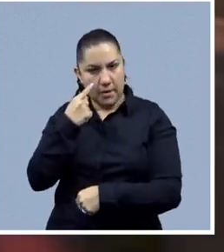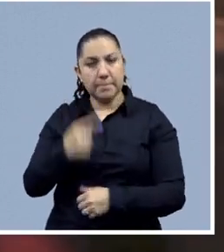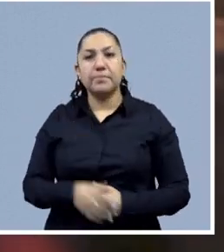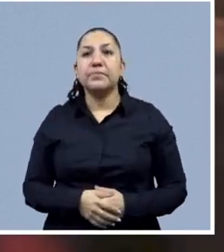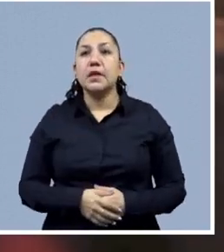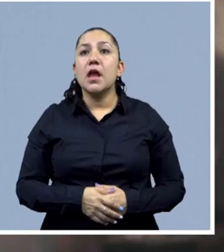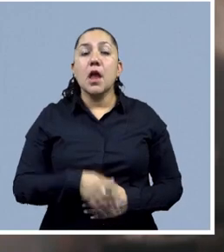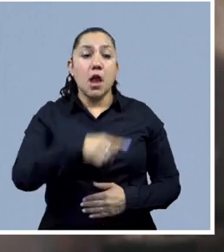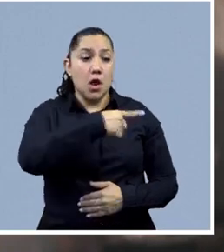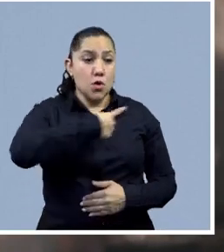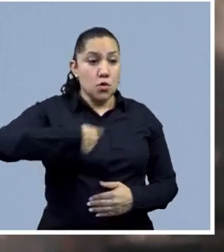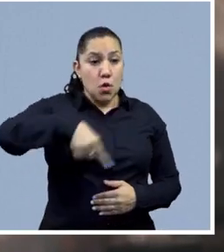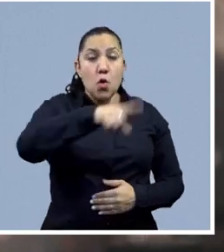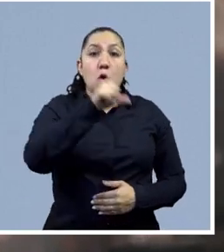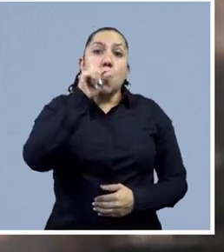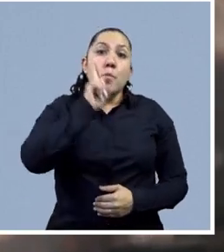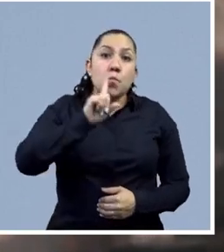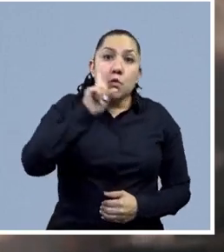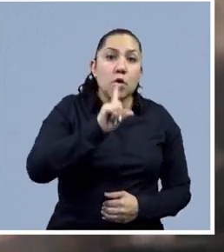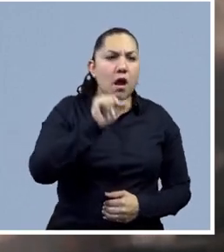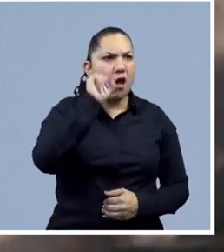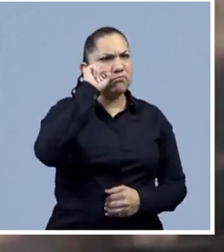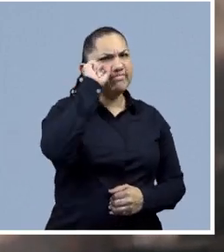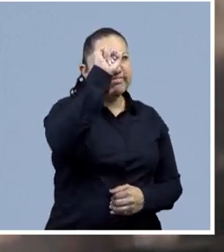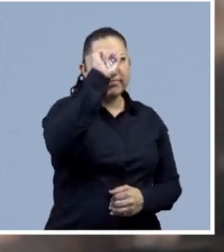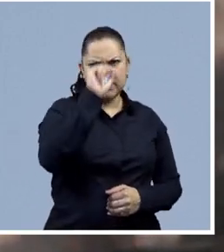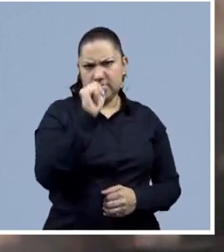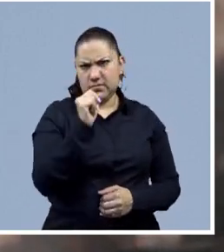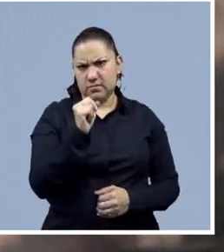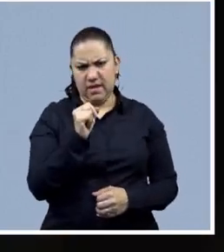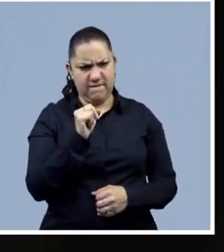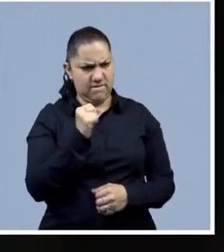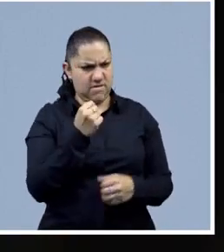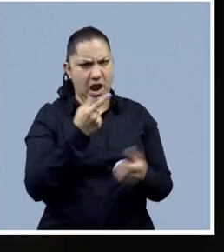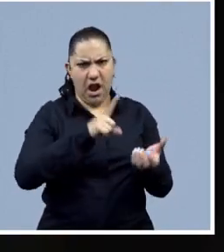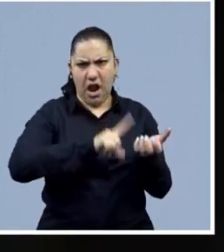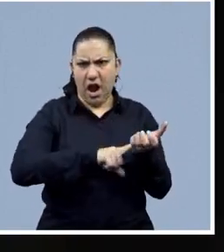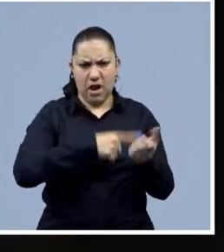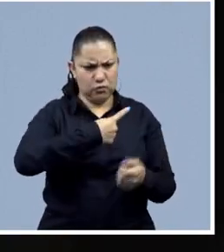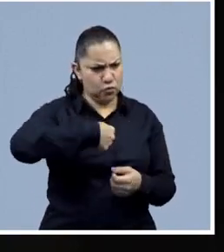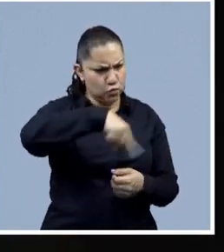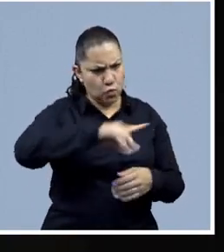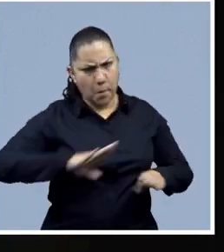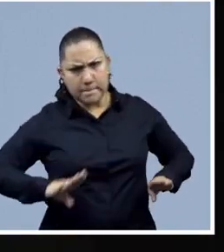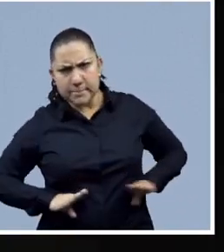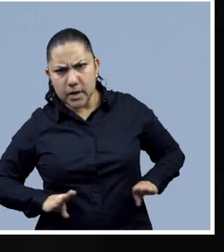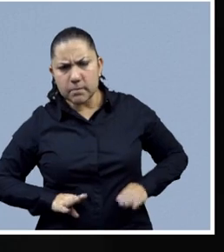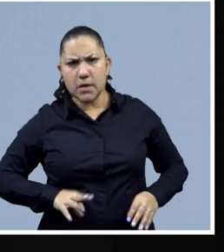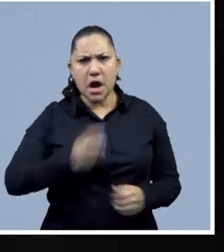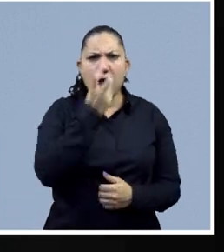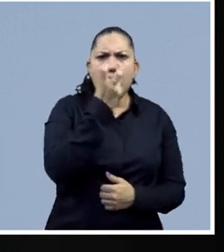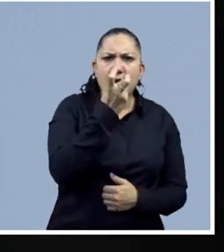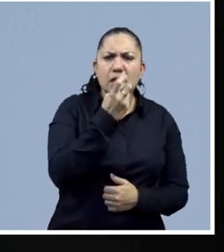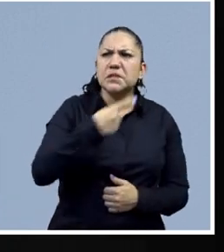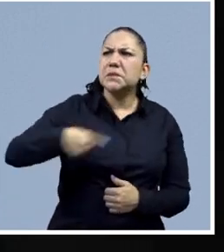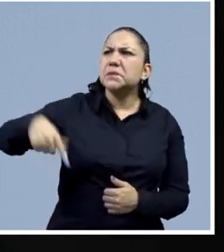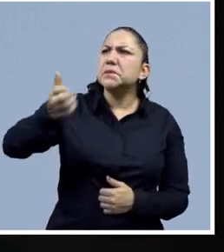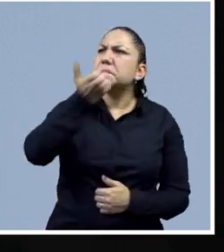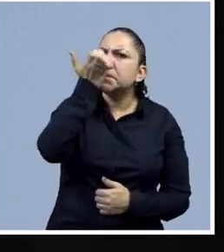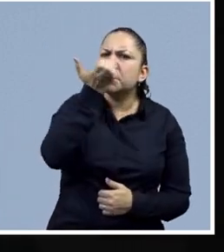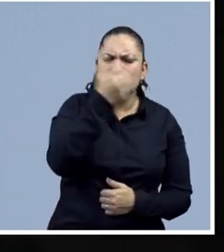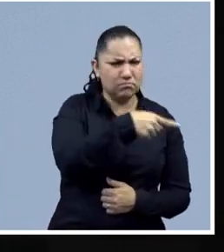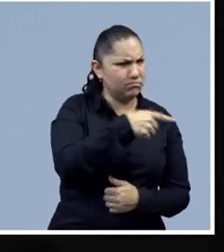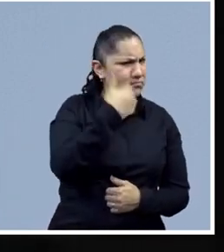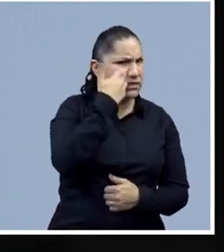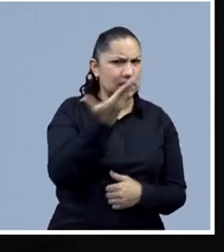resistencia cultural, ¿no? El movimiento feminista y las mujeres han venido transformando esa visión del mundo que